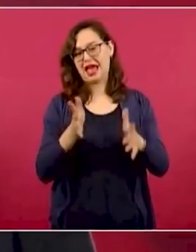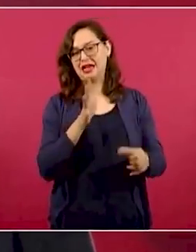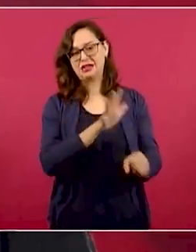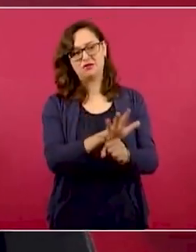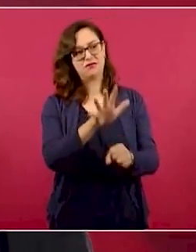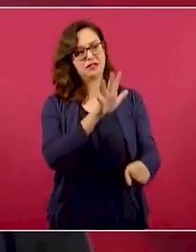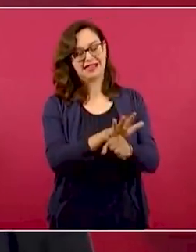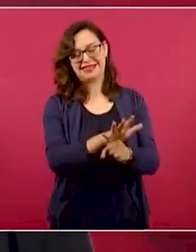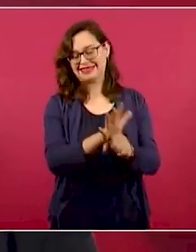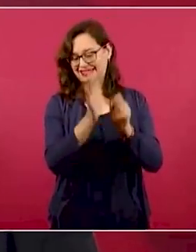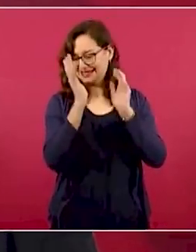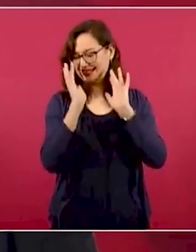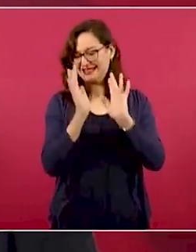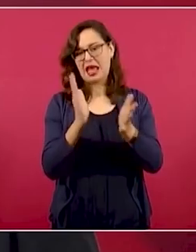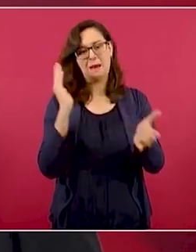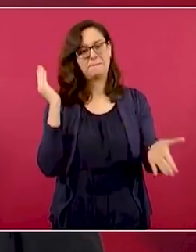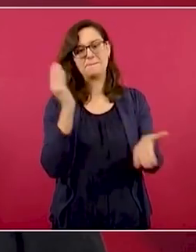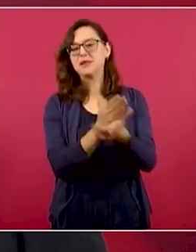ya,